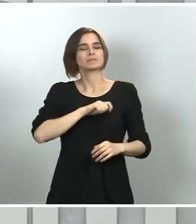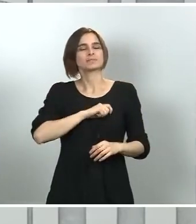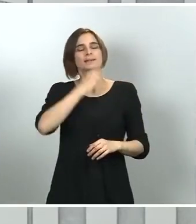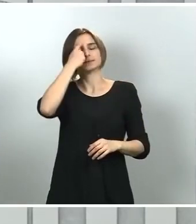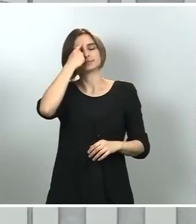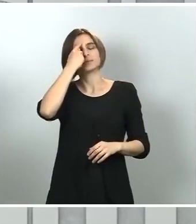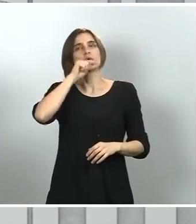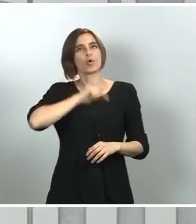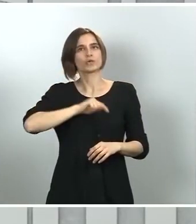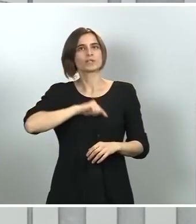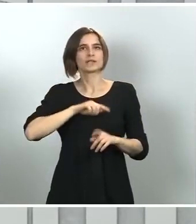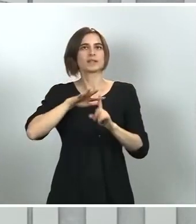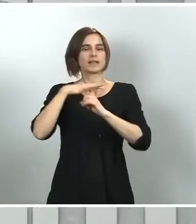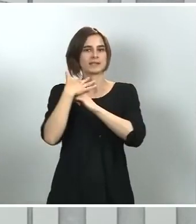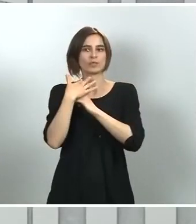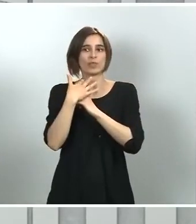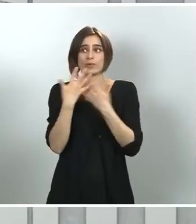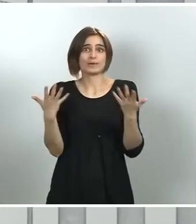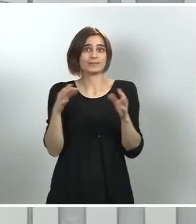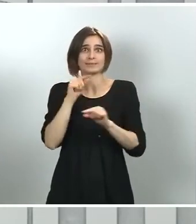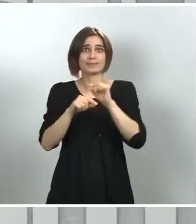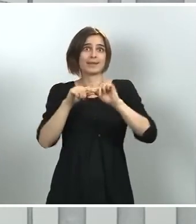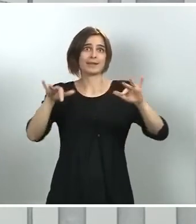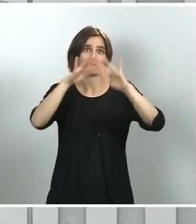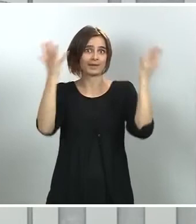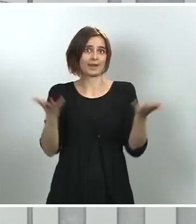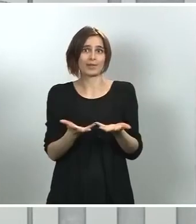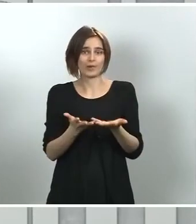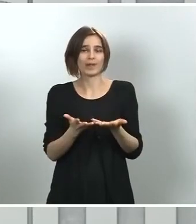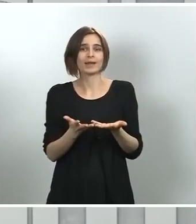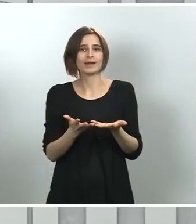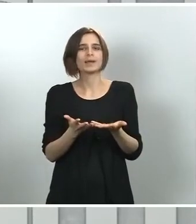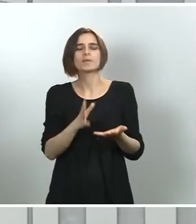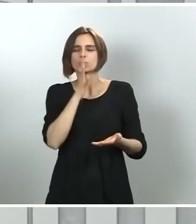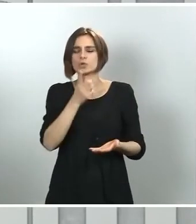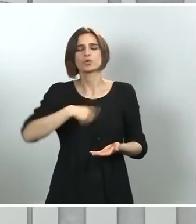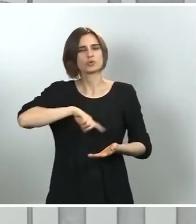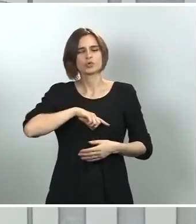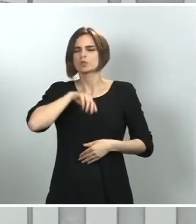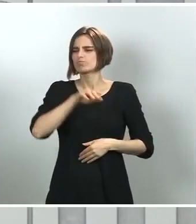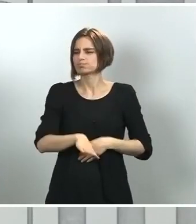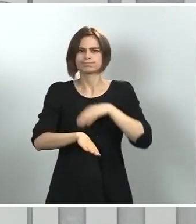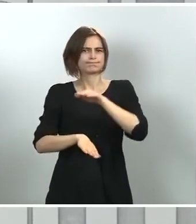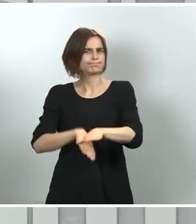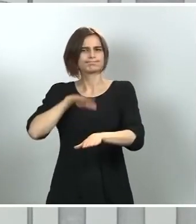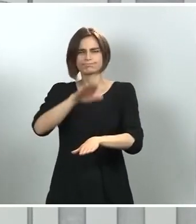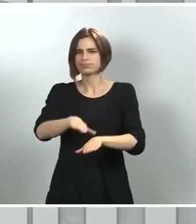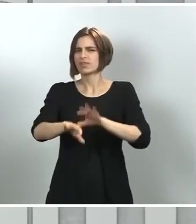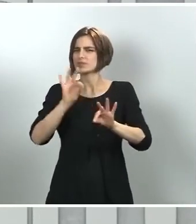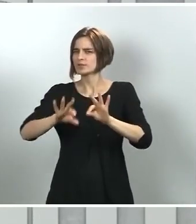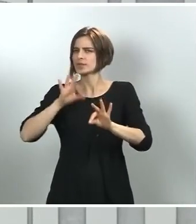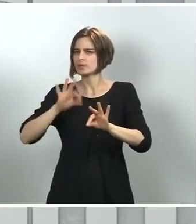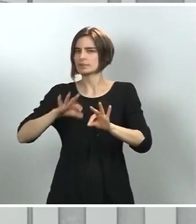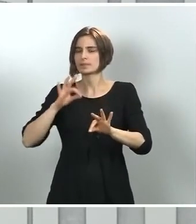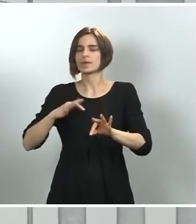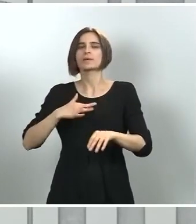que se atraviesa en la pandemia internacional y que seguiremos dando pasos de gigante para que, justamente, esté su respuesta a